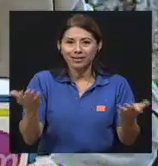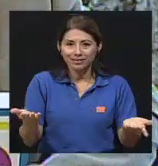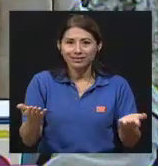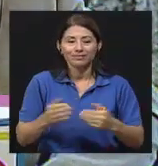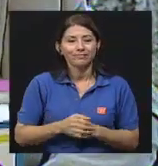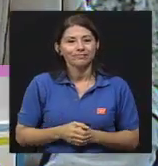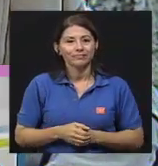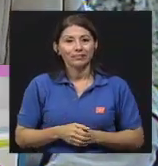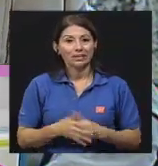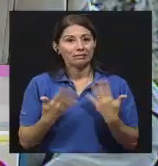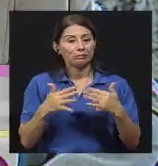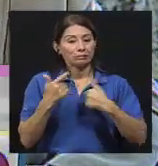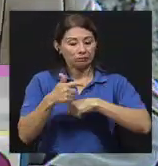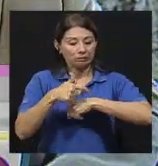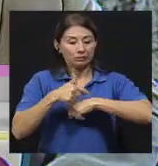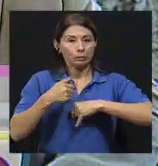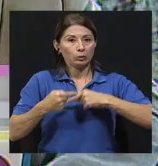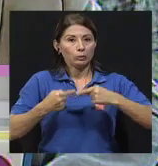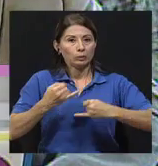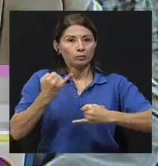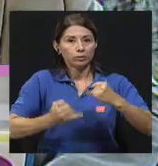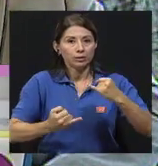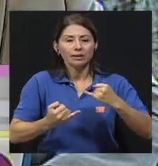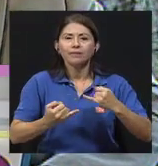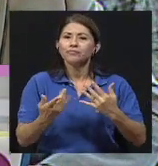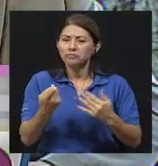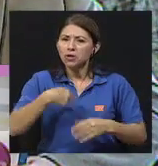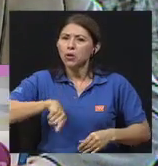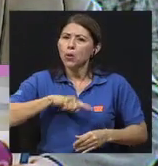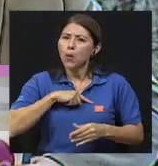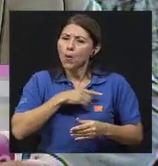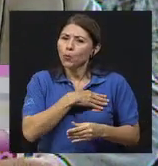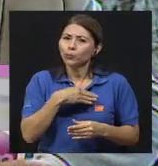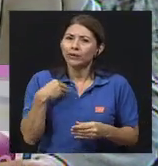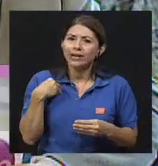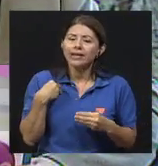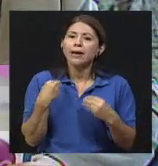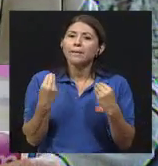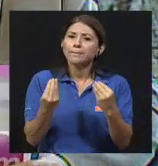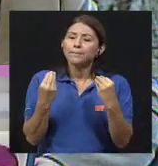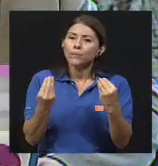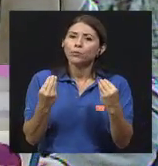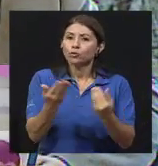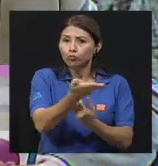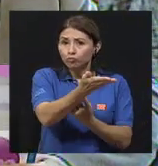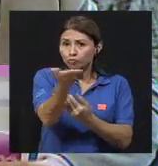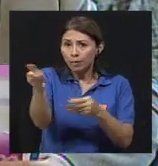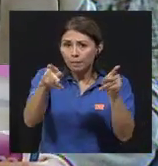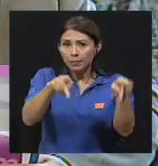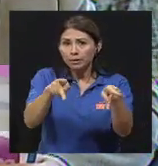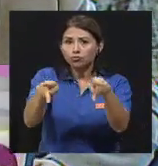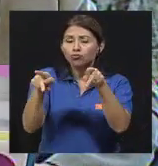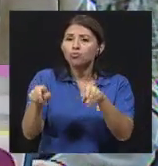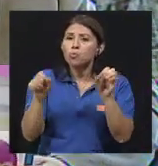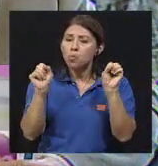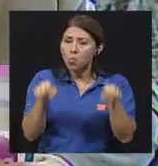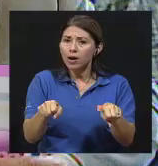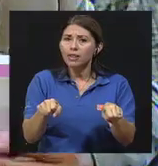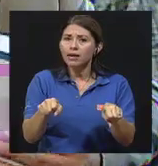está, pues, ganando el tiempo. Tal vez sí nos gustaría, pues, que nuestros televidentes puedan recibir